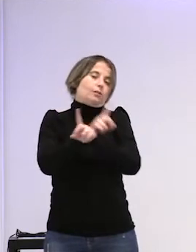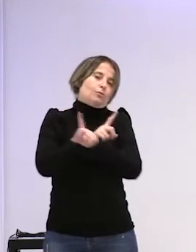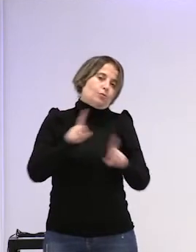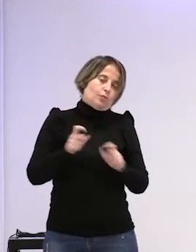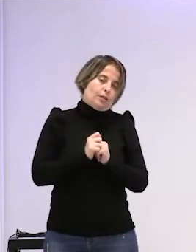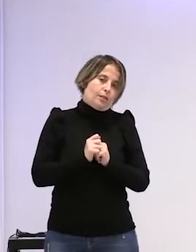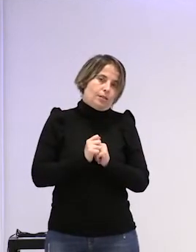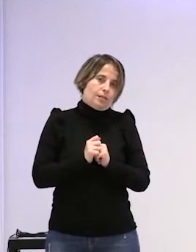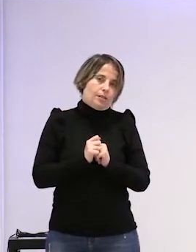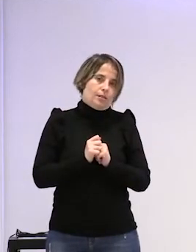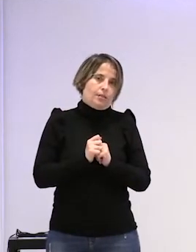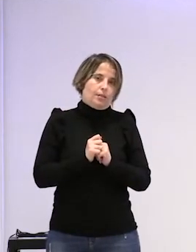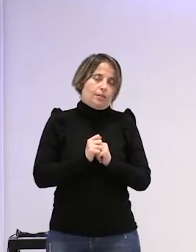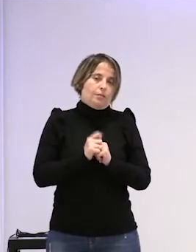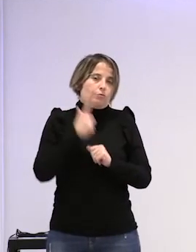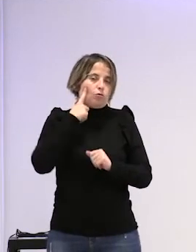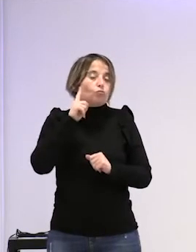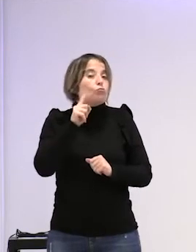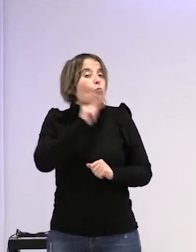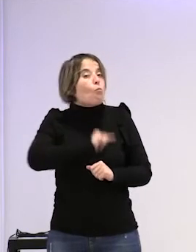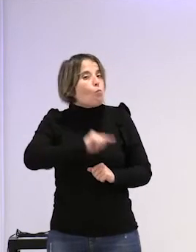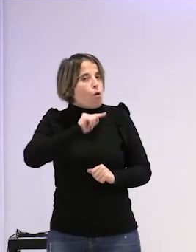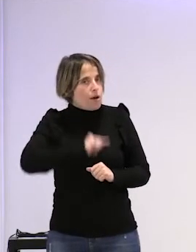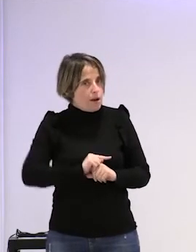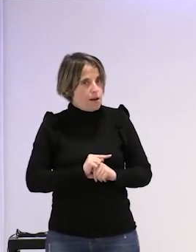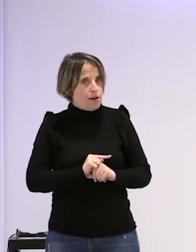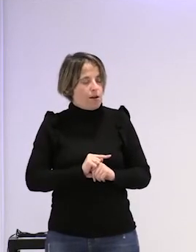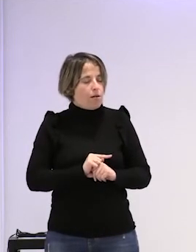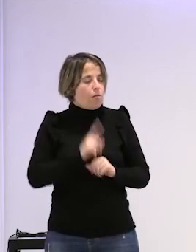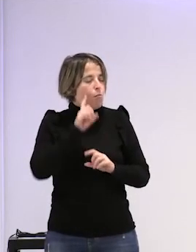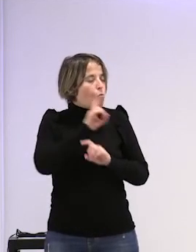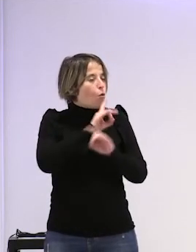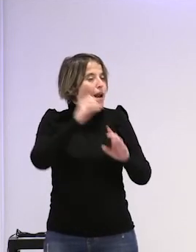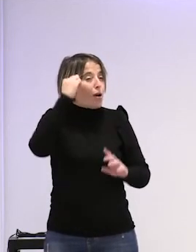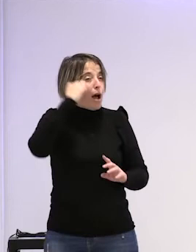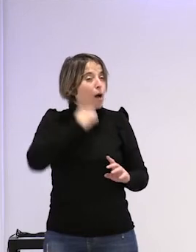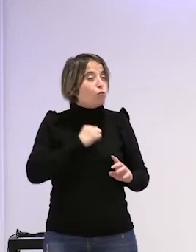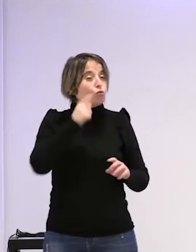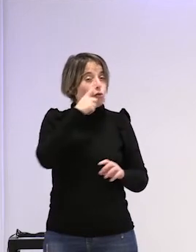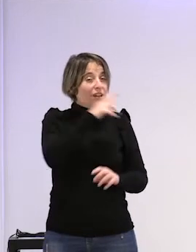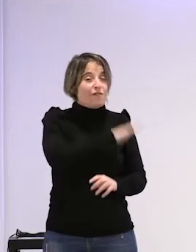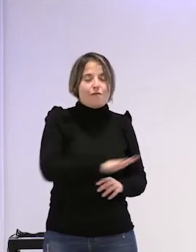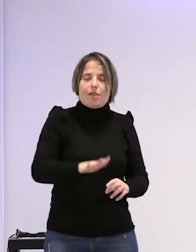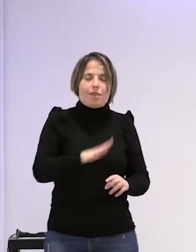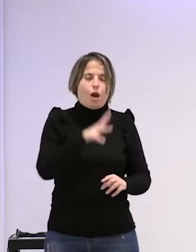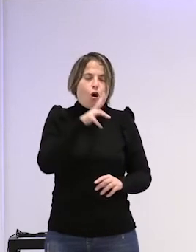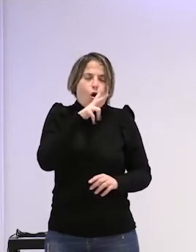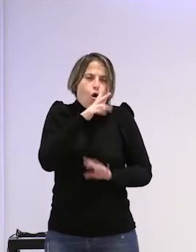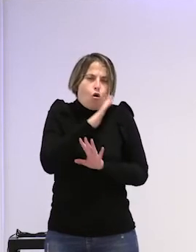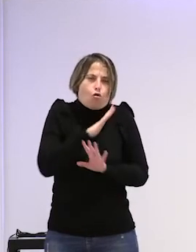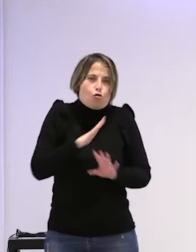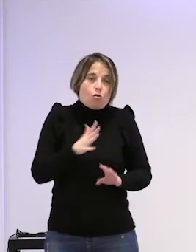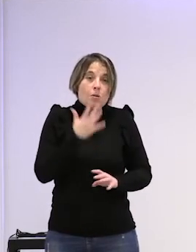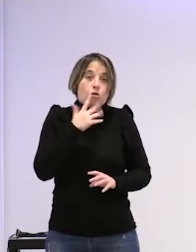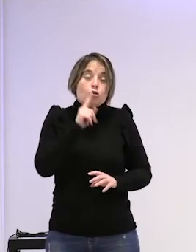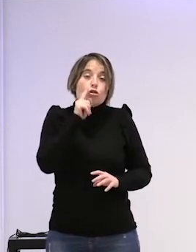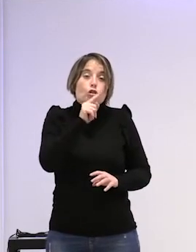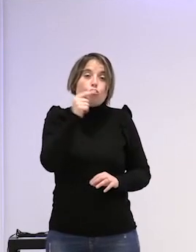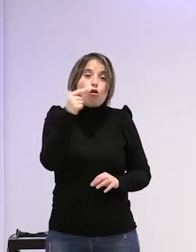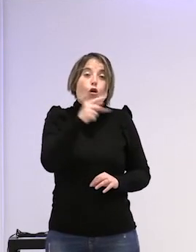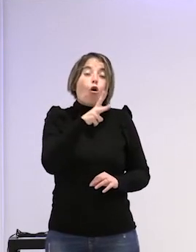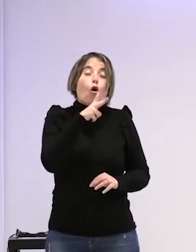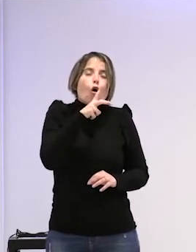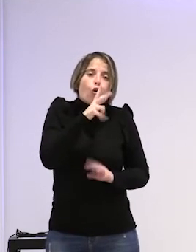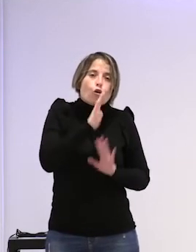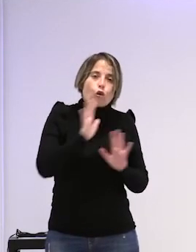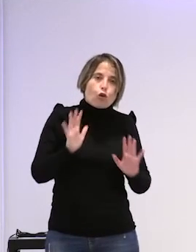más bien moral evidentemente los abusos sexuales de la infancia son horrorosos pero si nos quedamos con la noción de horror